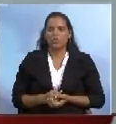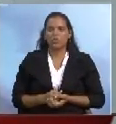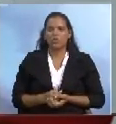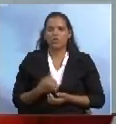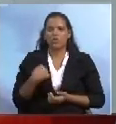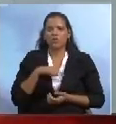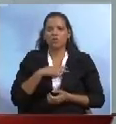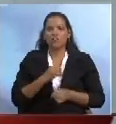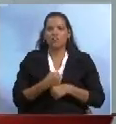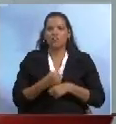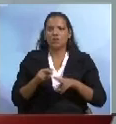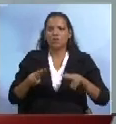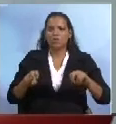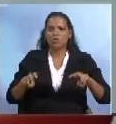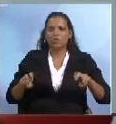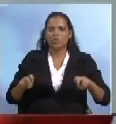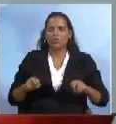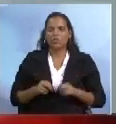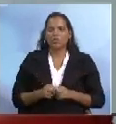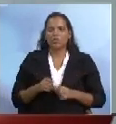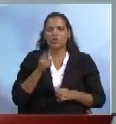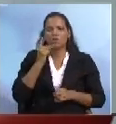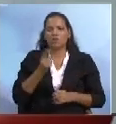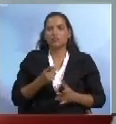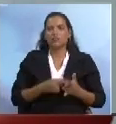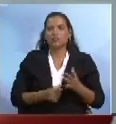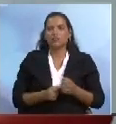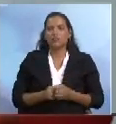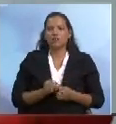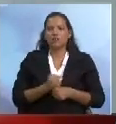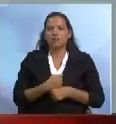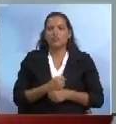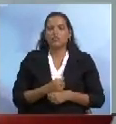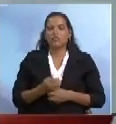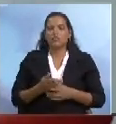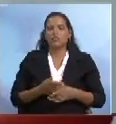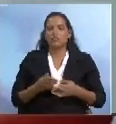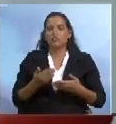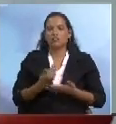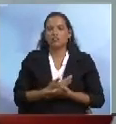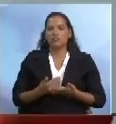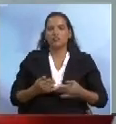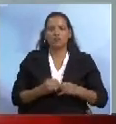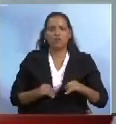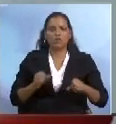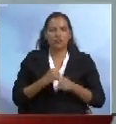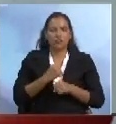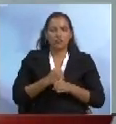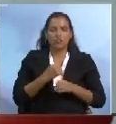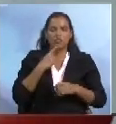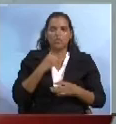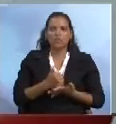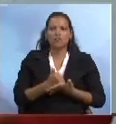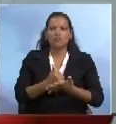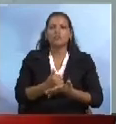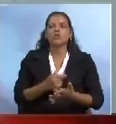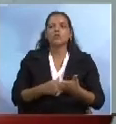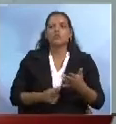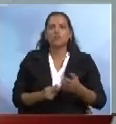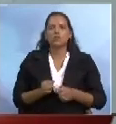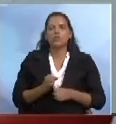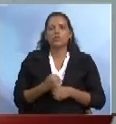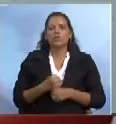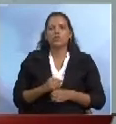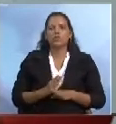Habíamos hecho un estudio, el estudio nos había determinado que hagamos unas cunetas de coronación y que las cunetas de coronación tenían que